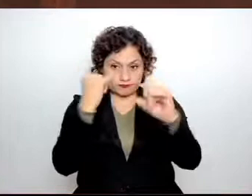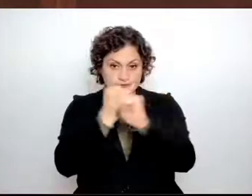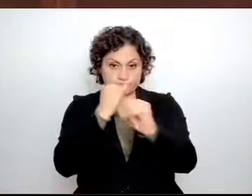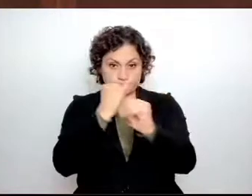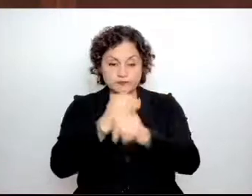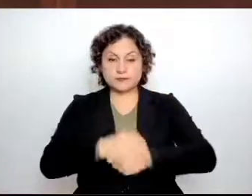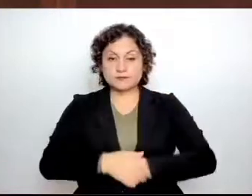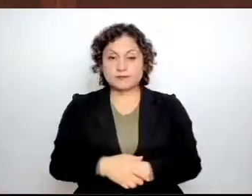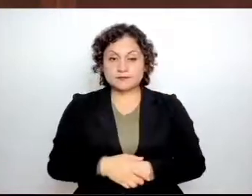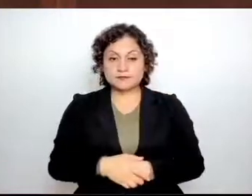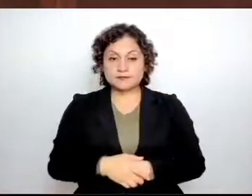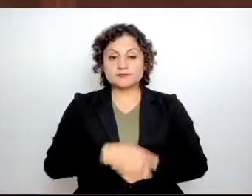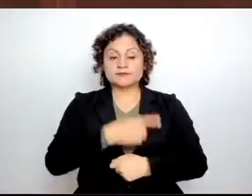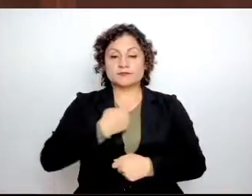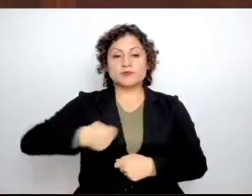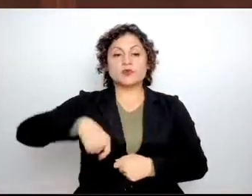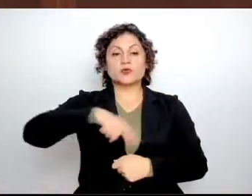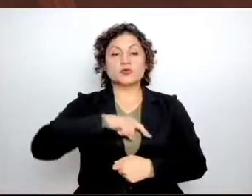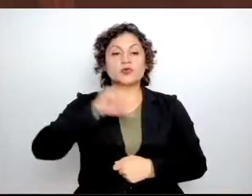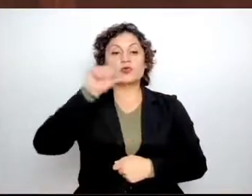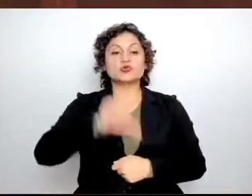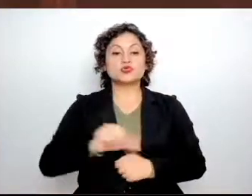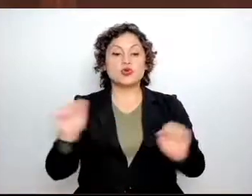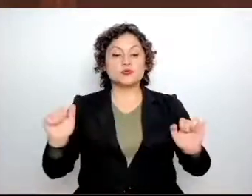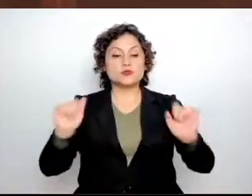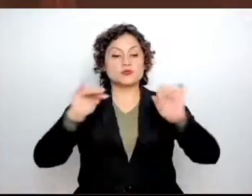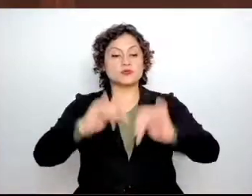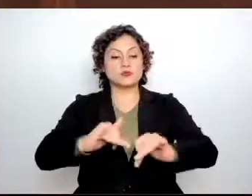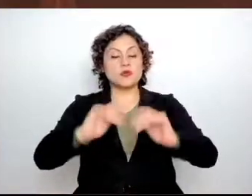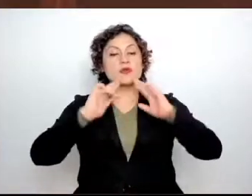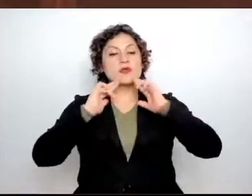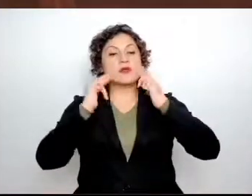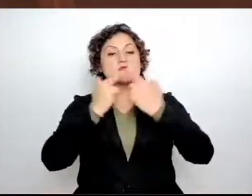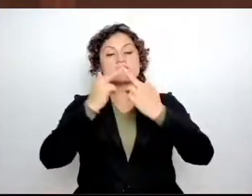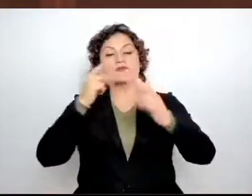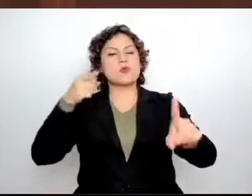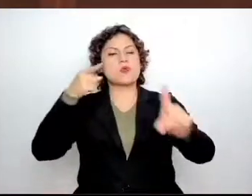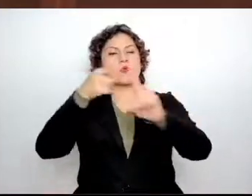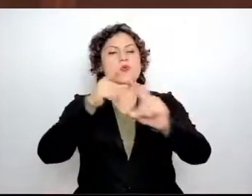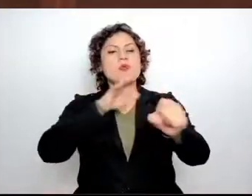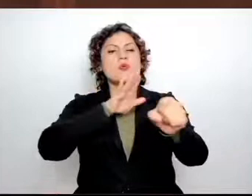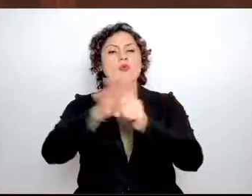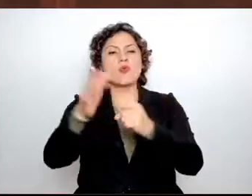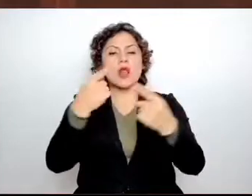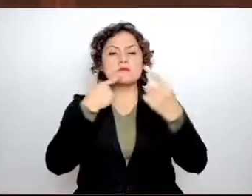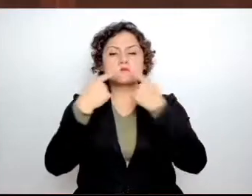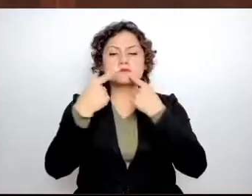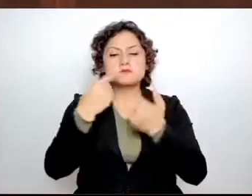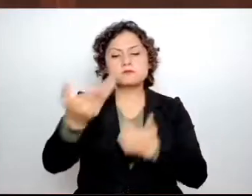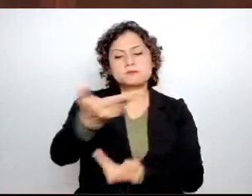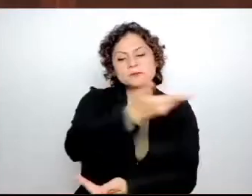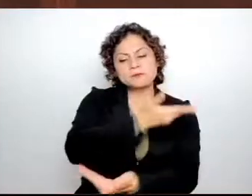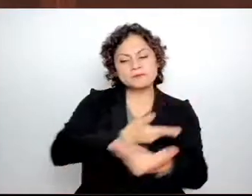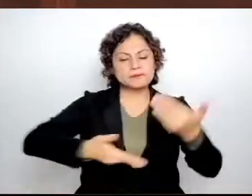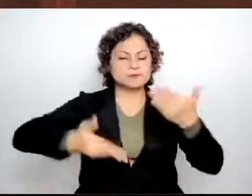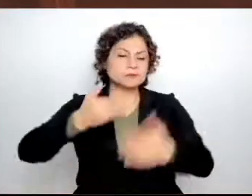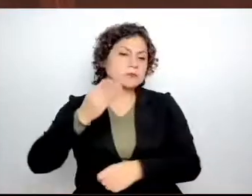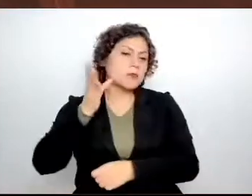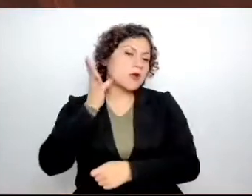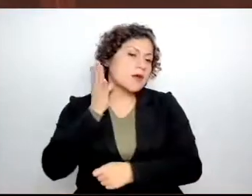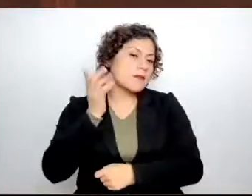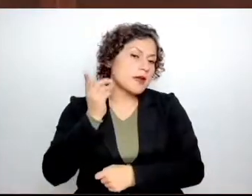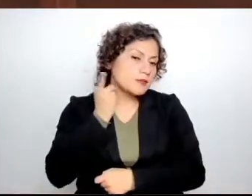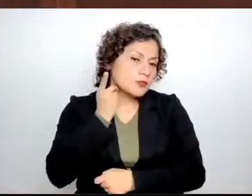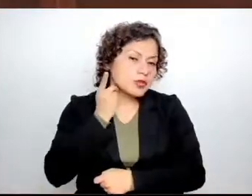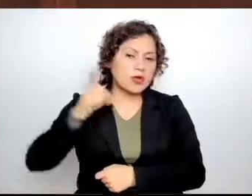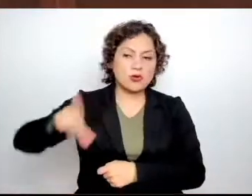Nos damos cita hoy con el propósito de fortalecer el diálogo entre los poderes legislativo y ejecutivo, pero